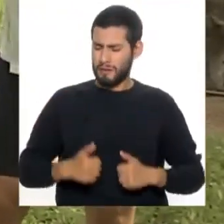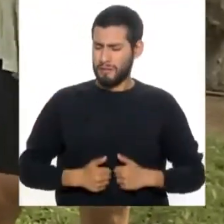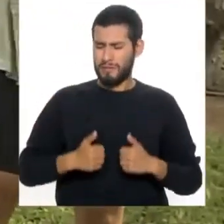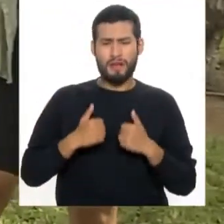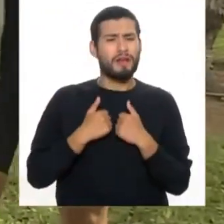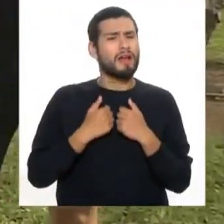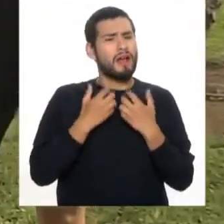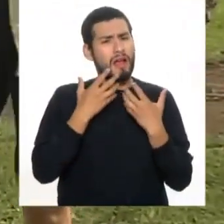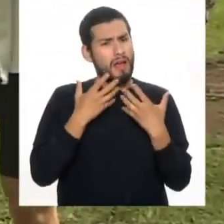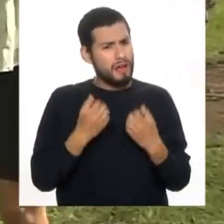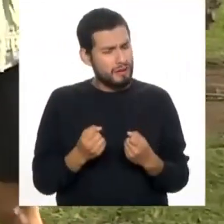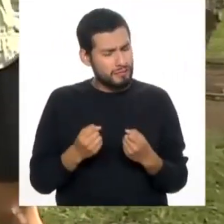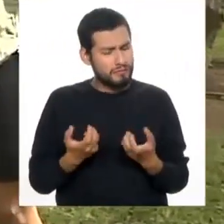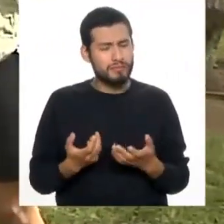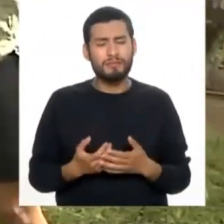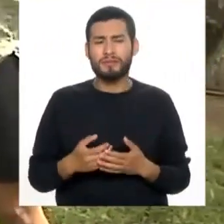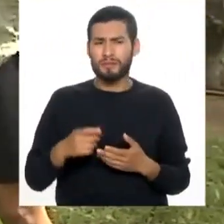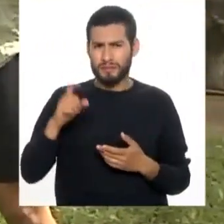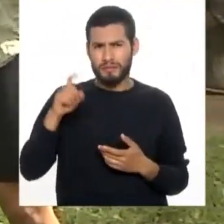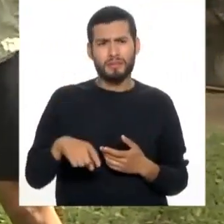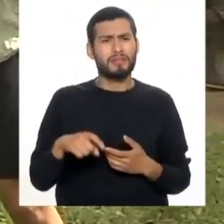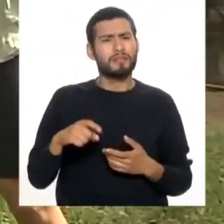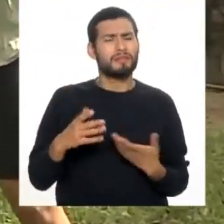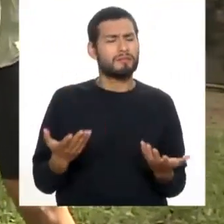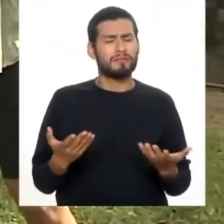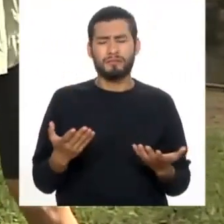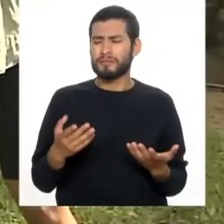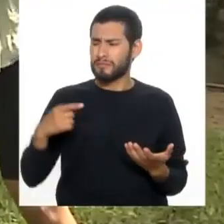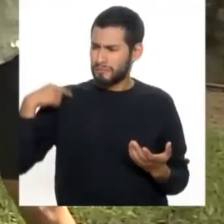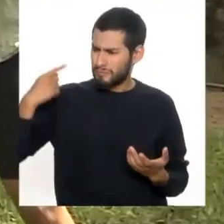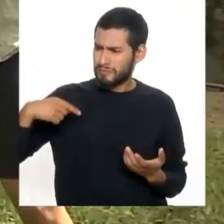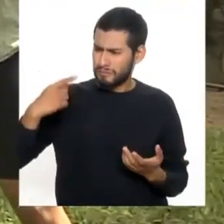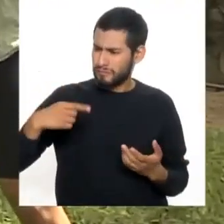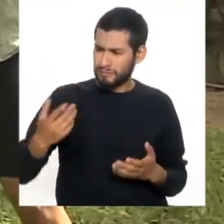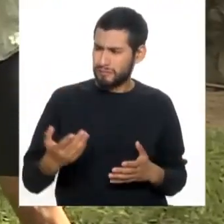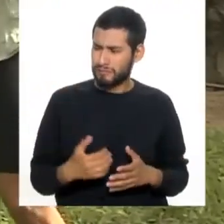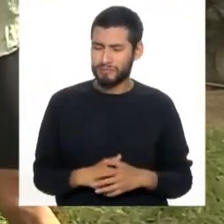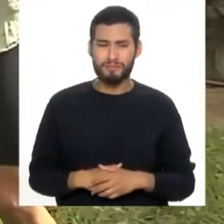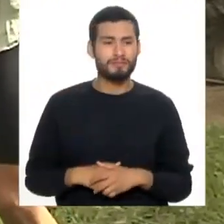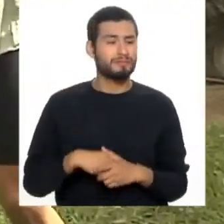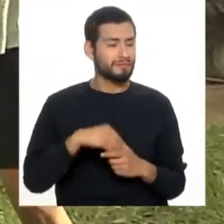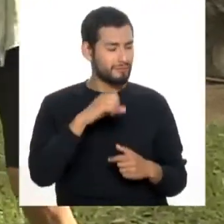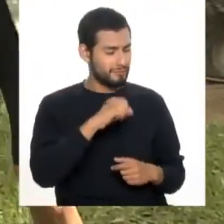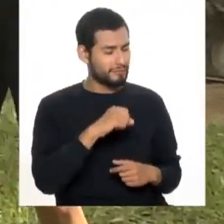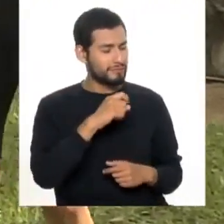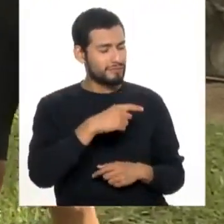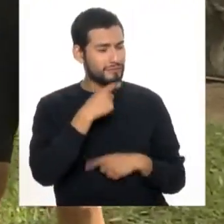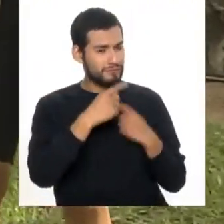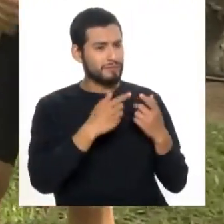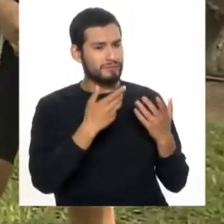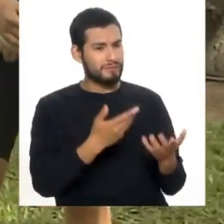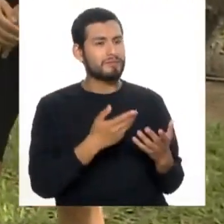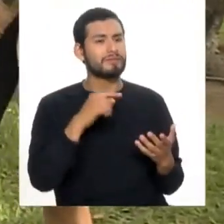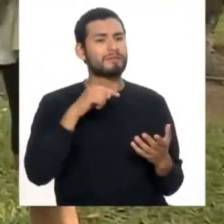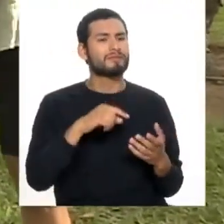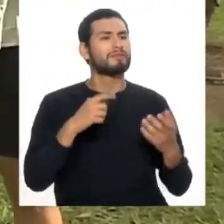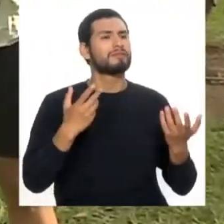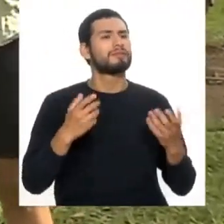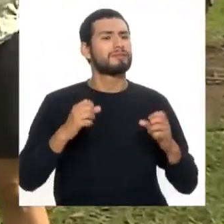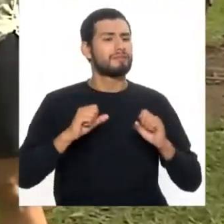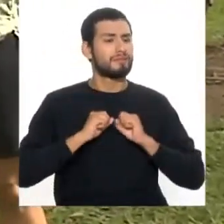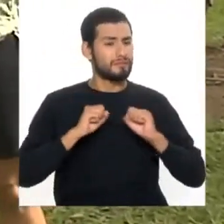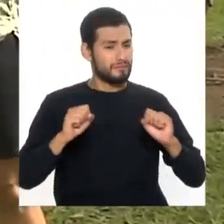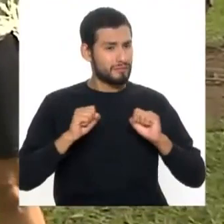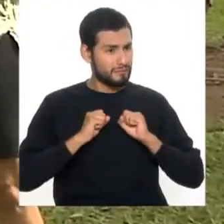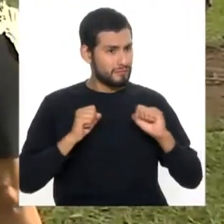vida saludable y deberíamos realizarlos diariamente. Así es, como bien lo has dicho, los ejercicios no